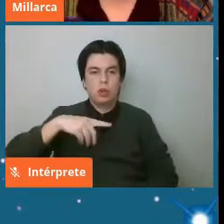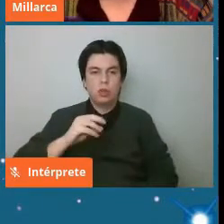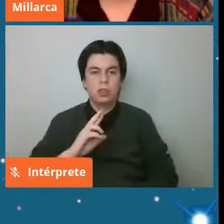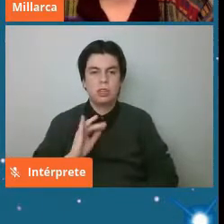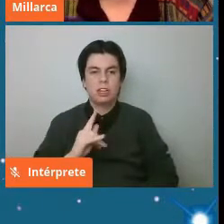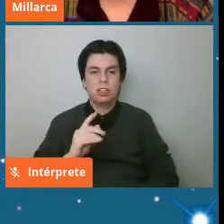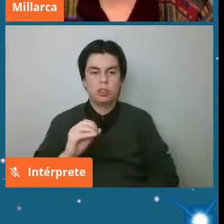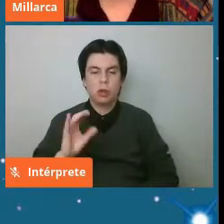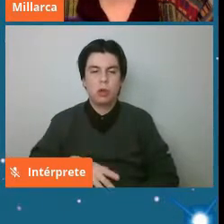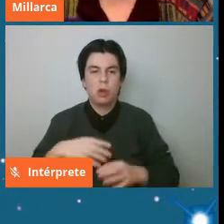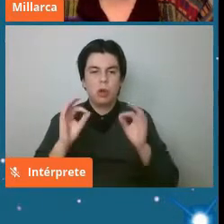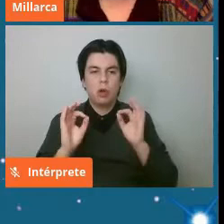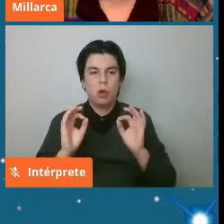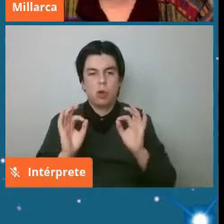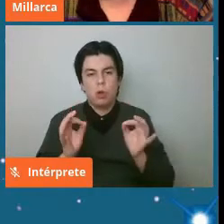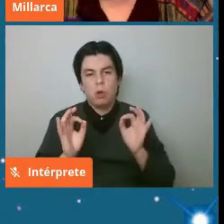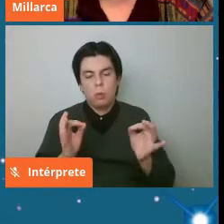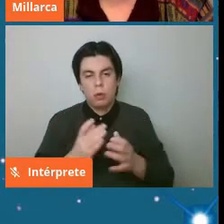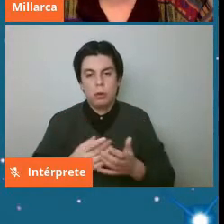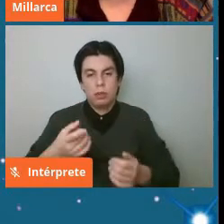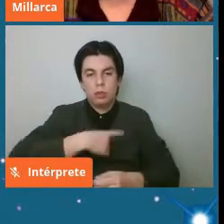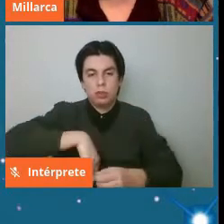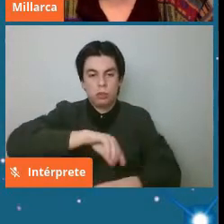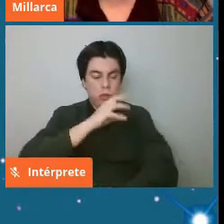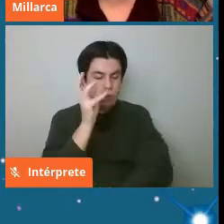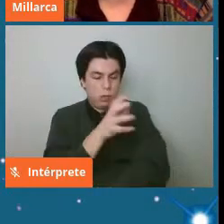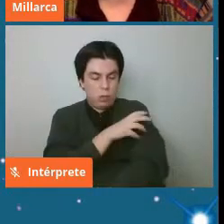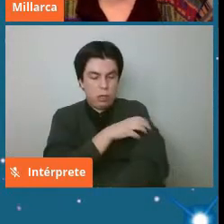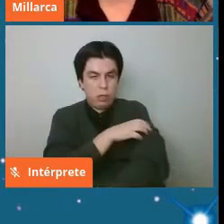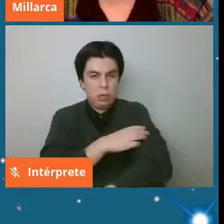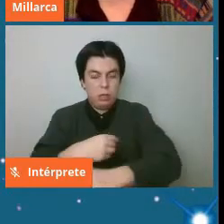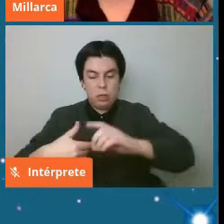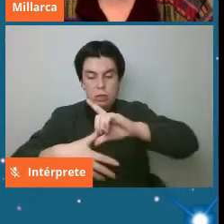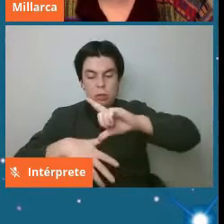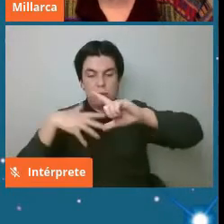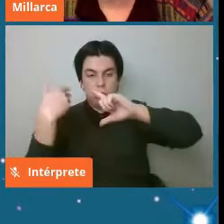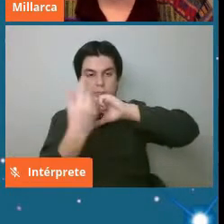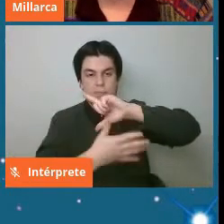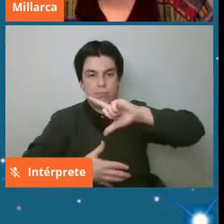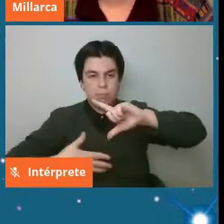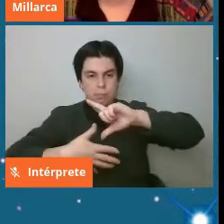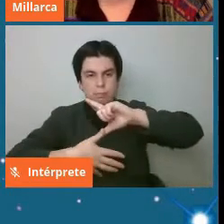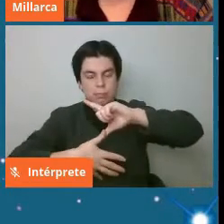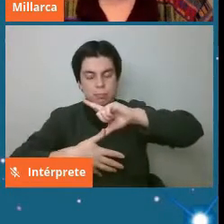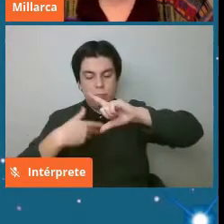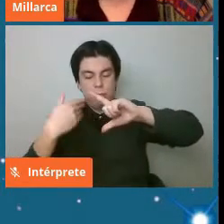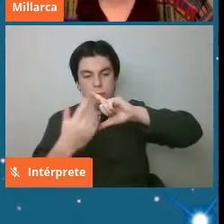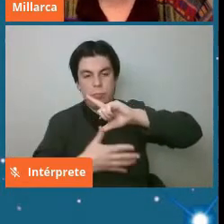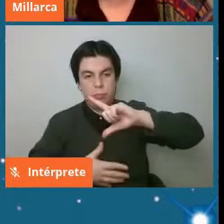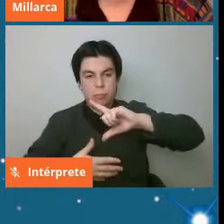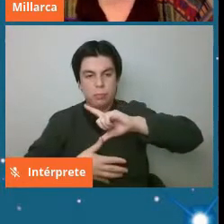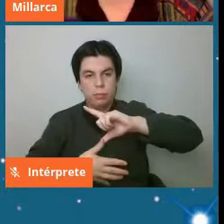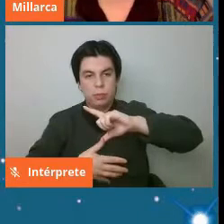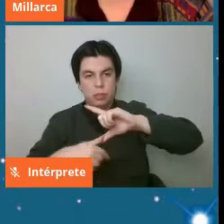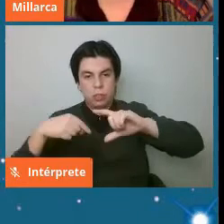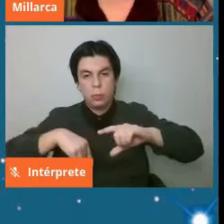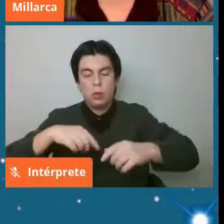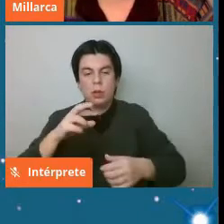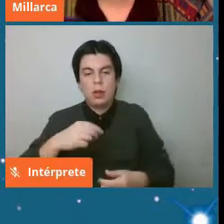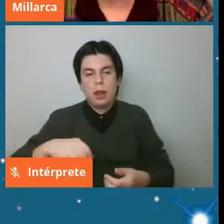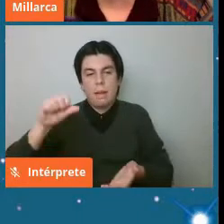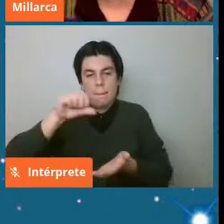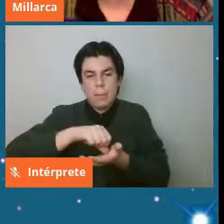pero tenemos somos en la región o sea dentro de América del Sur el país que tiene más meteoritos